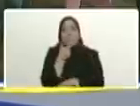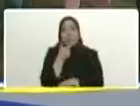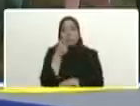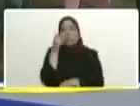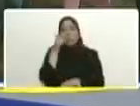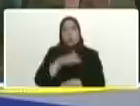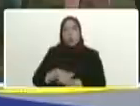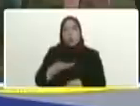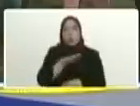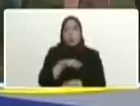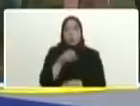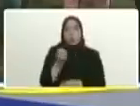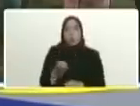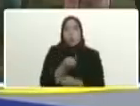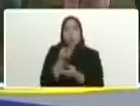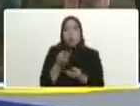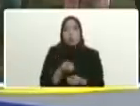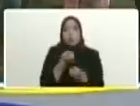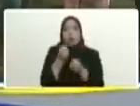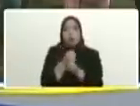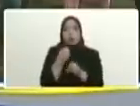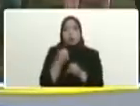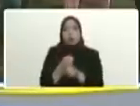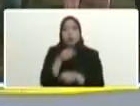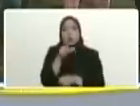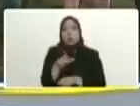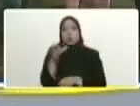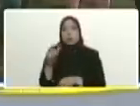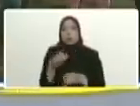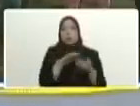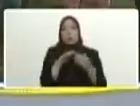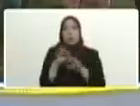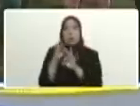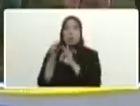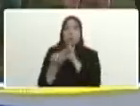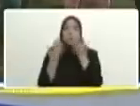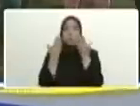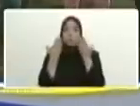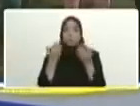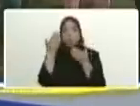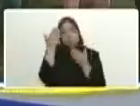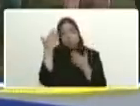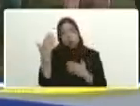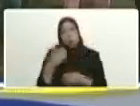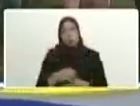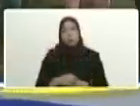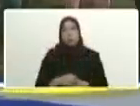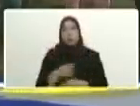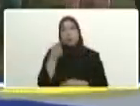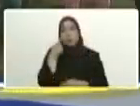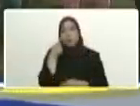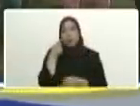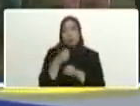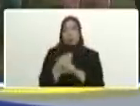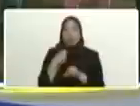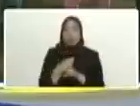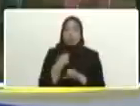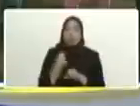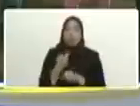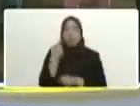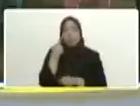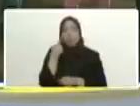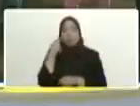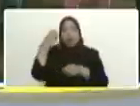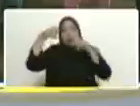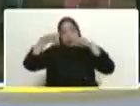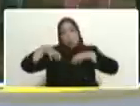aquí está su paisana Silita paisana de Tinaquillo le manda los saludos pendiente pues pendiente de